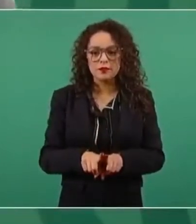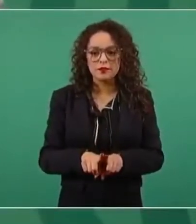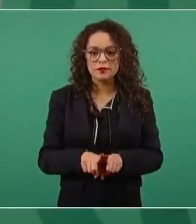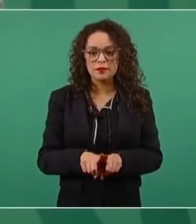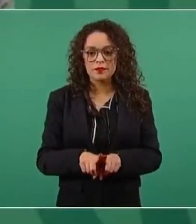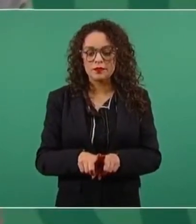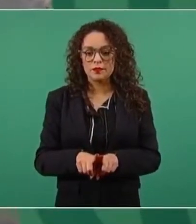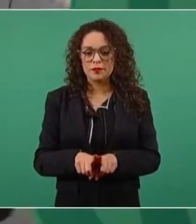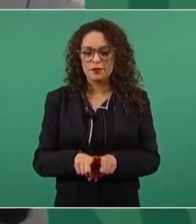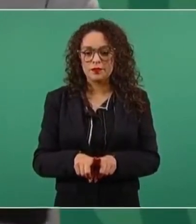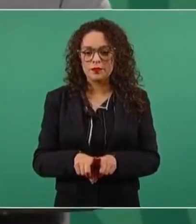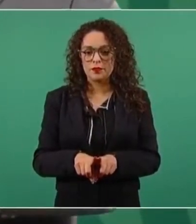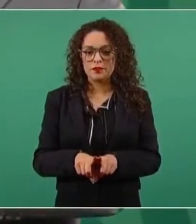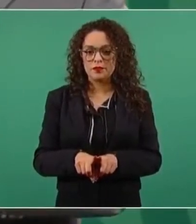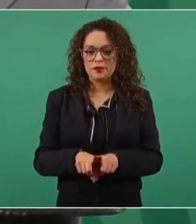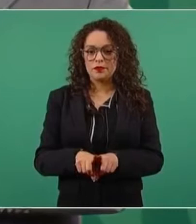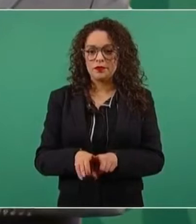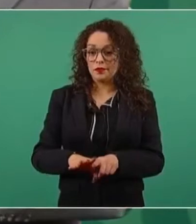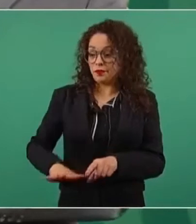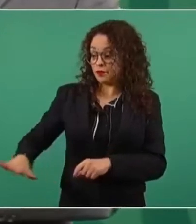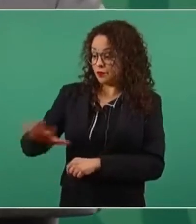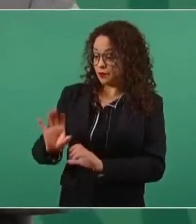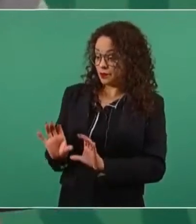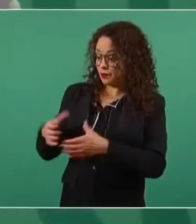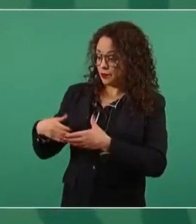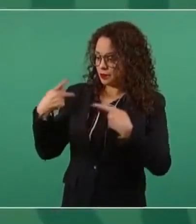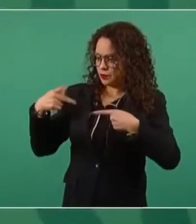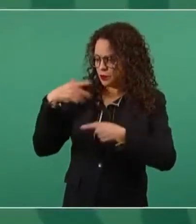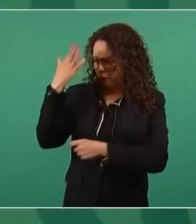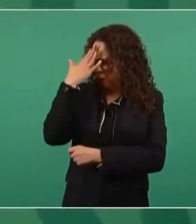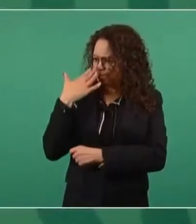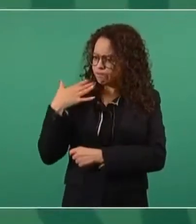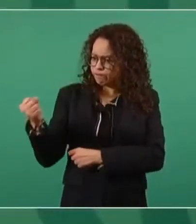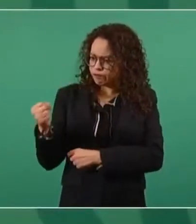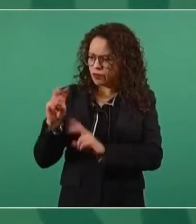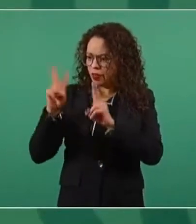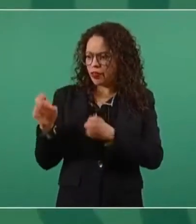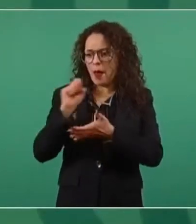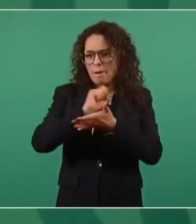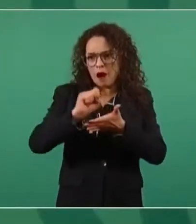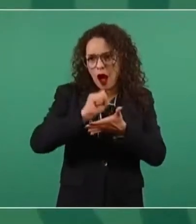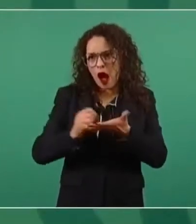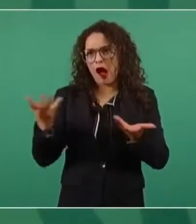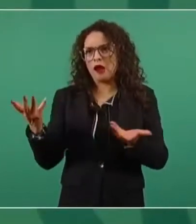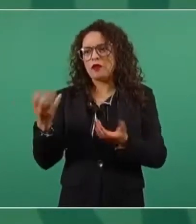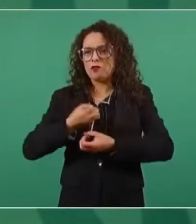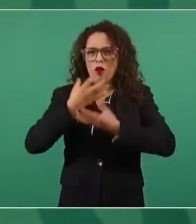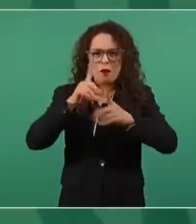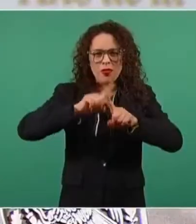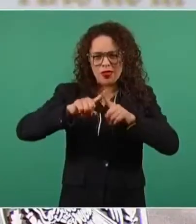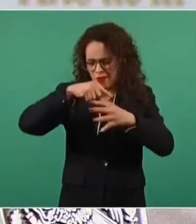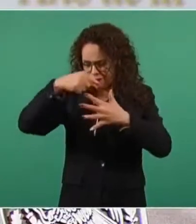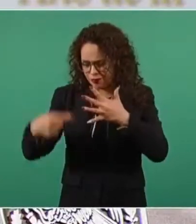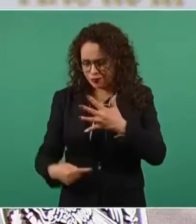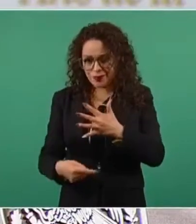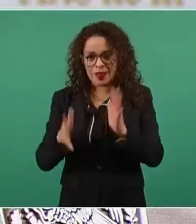en los intelectuales en los académicos en todo fuera máscaras.